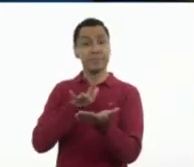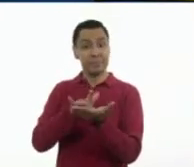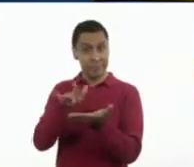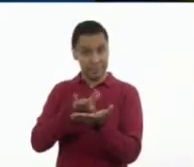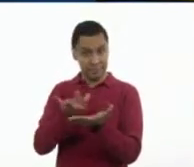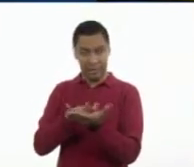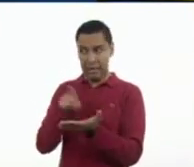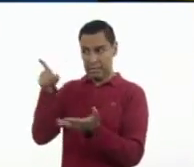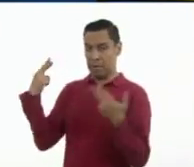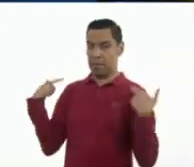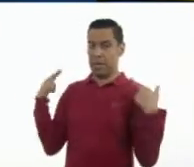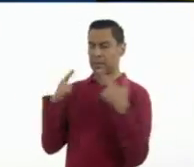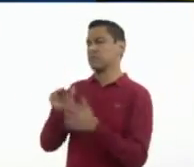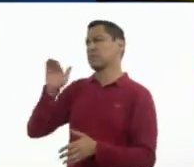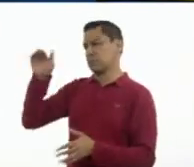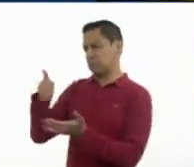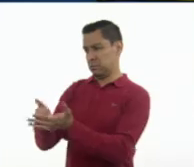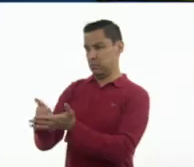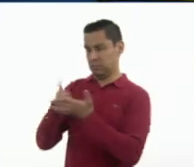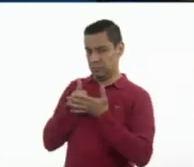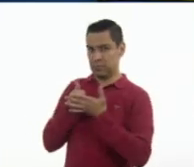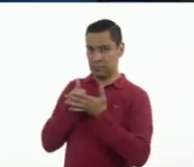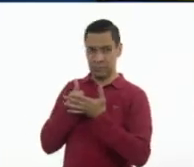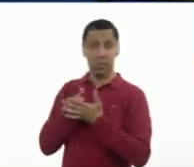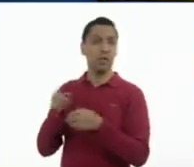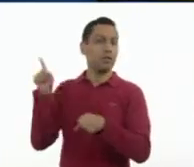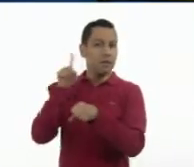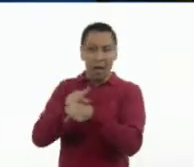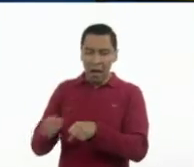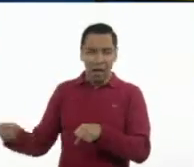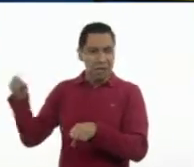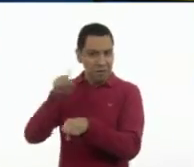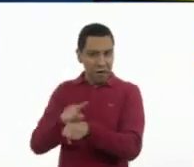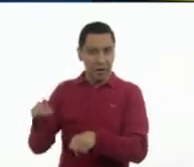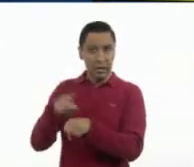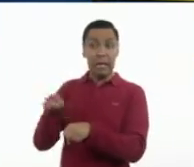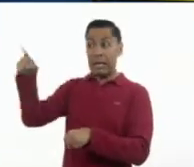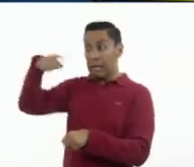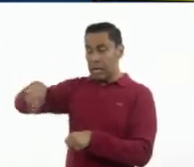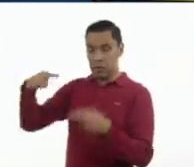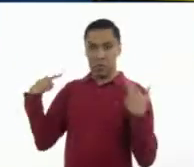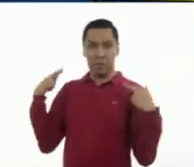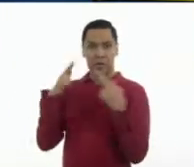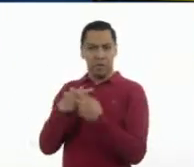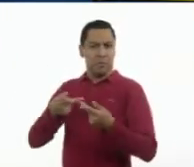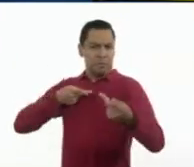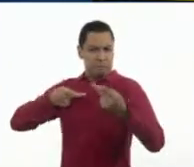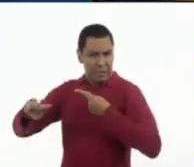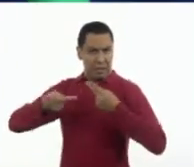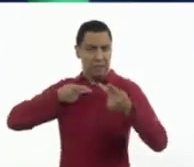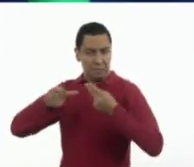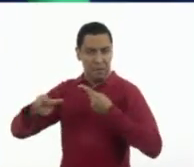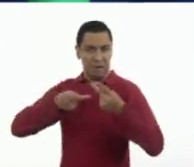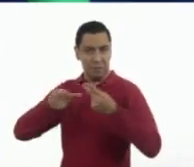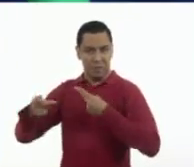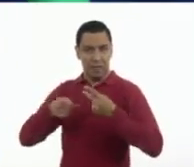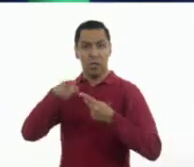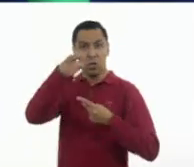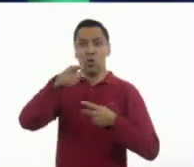sus maestros y maestras. Pues recuerden que todos los días ellos se preparan para que ustedes continúen con sus estudios.